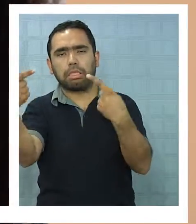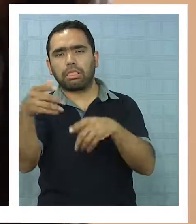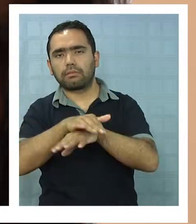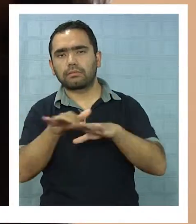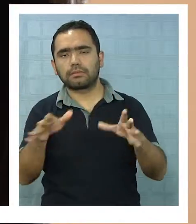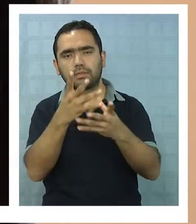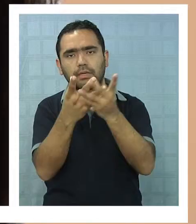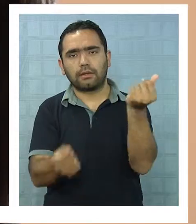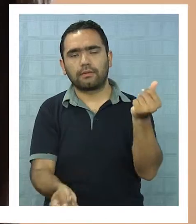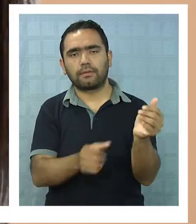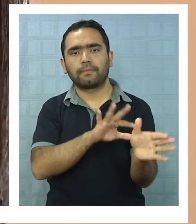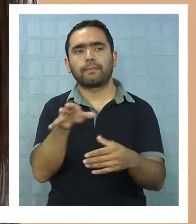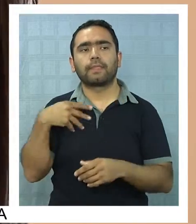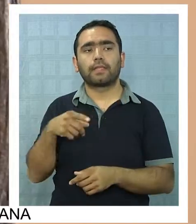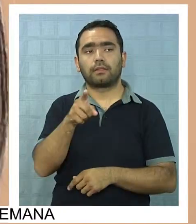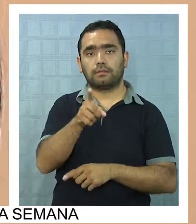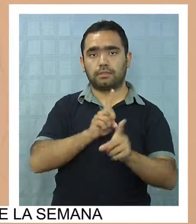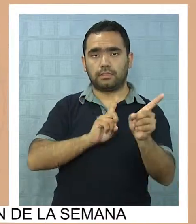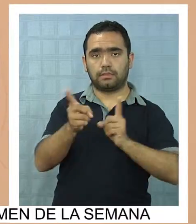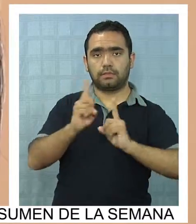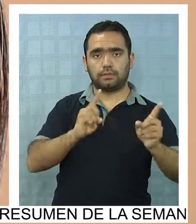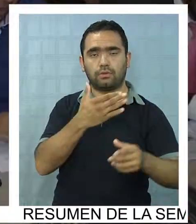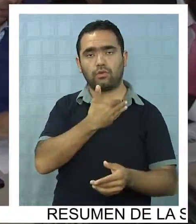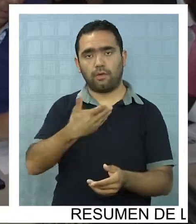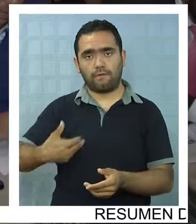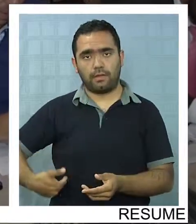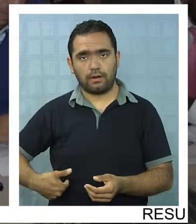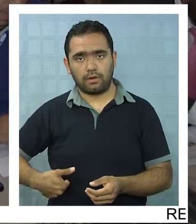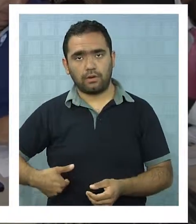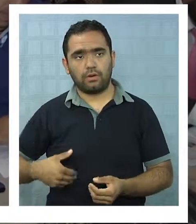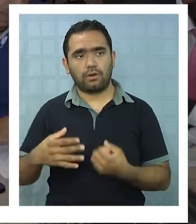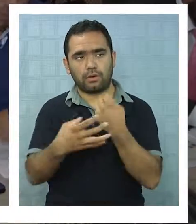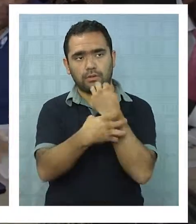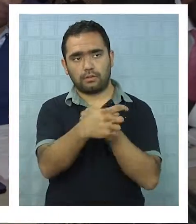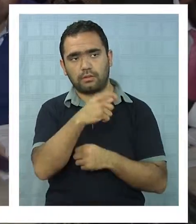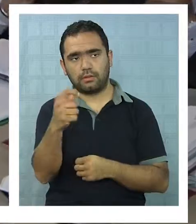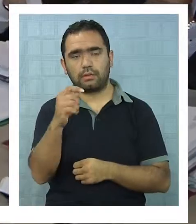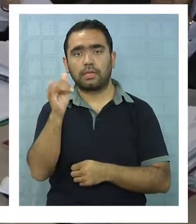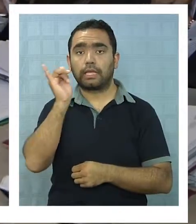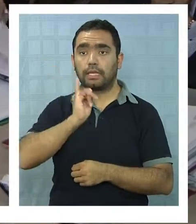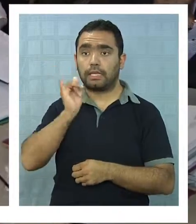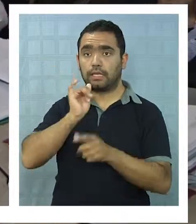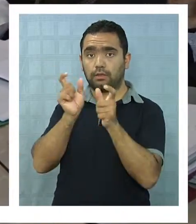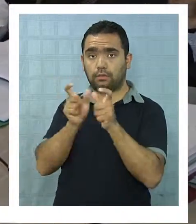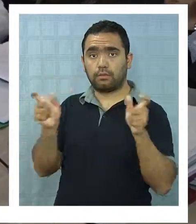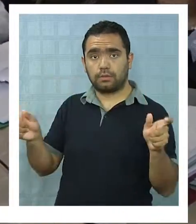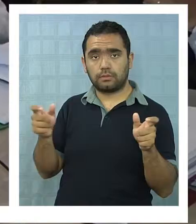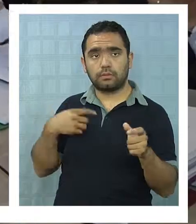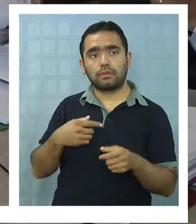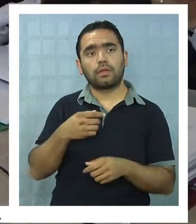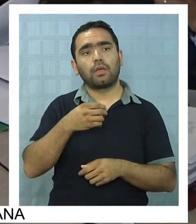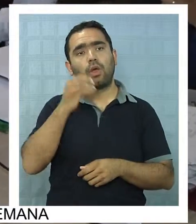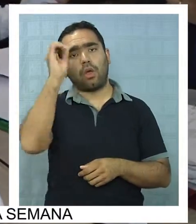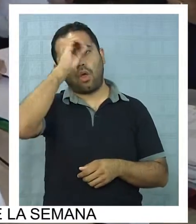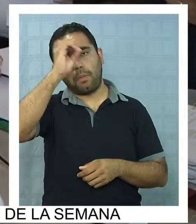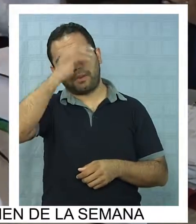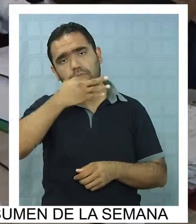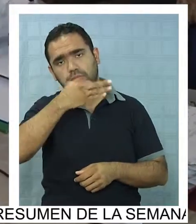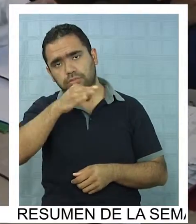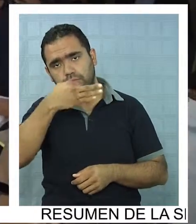Con respecto a la gestión que ha realizado el gobierno regional, los iquiqueños son enfáticos al entregar sus opiniones.